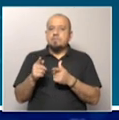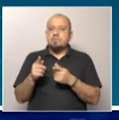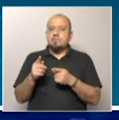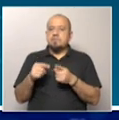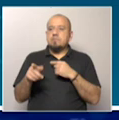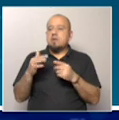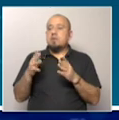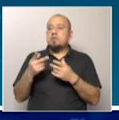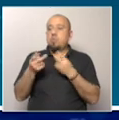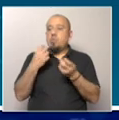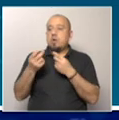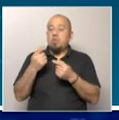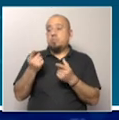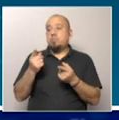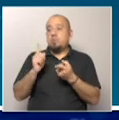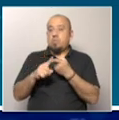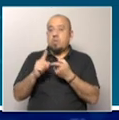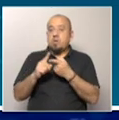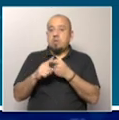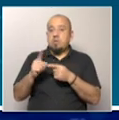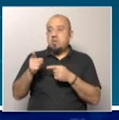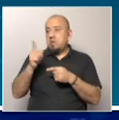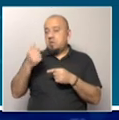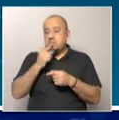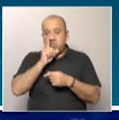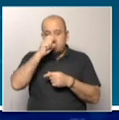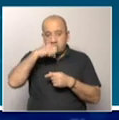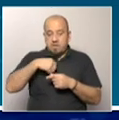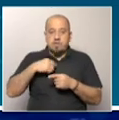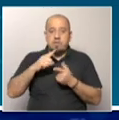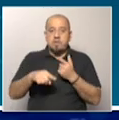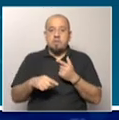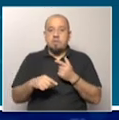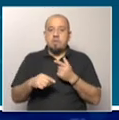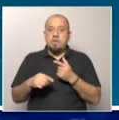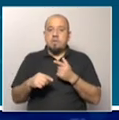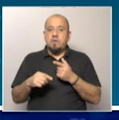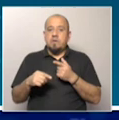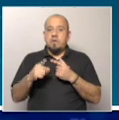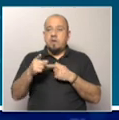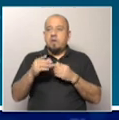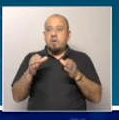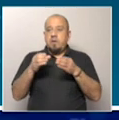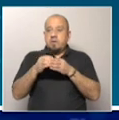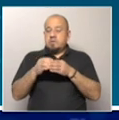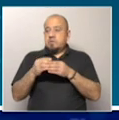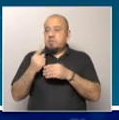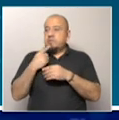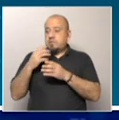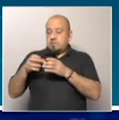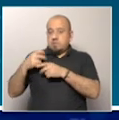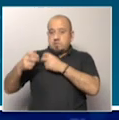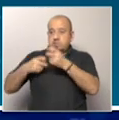un acuerdo. Pero en este caso ni las autoridades de Montevideo, ni siquiera los partidos socios de la coalición